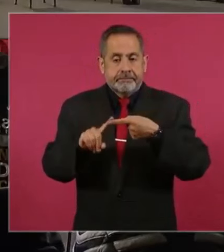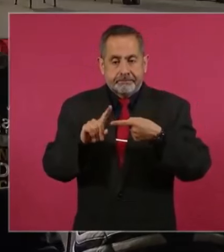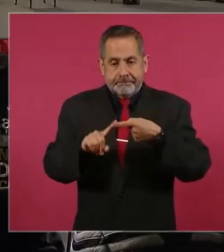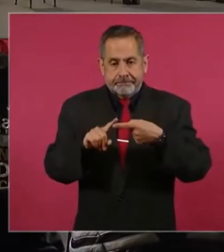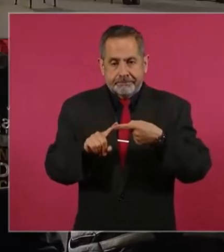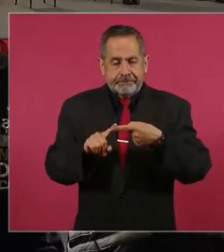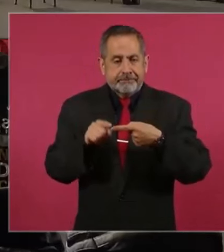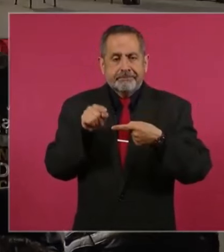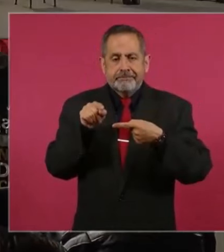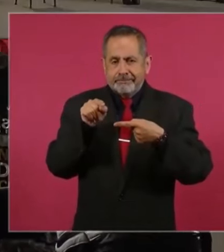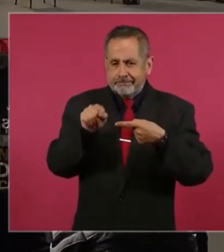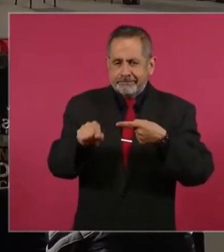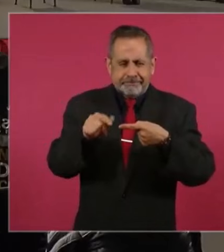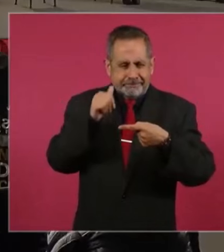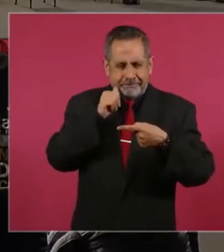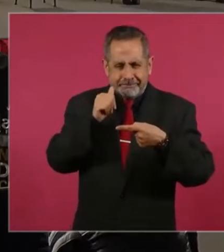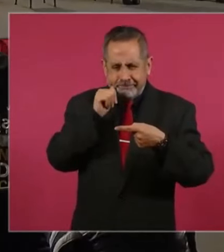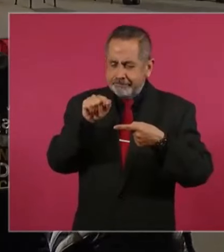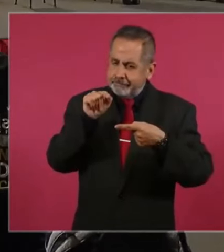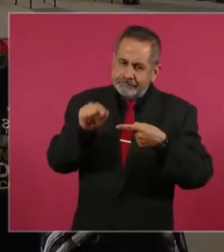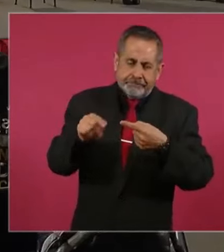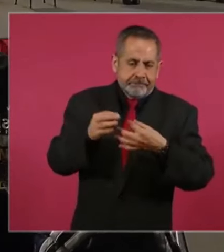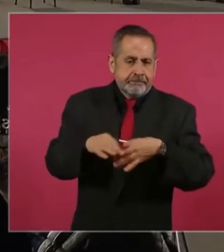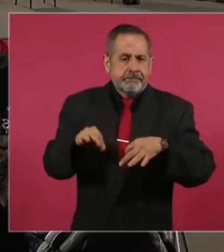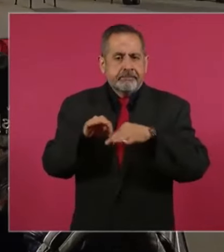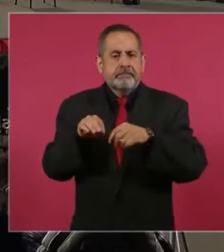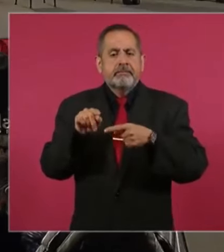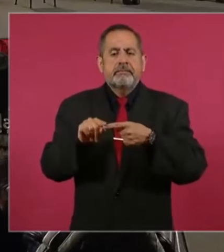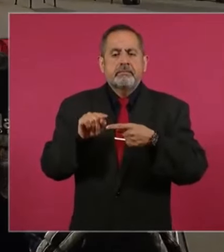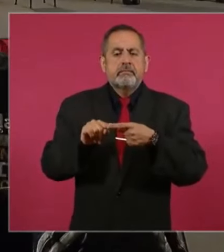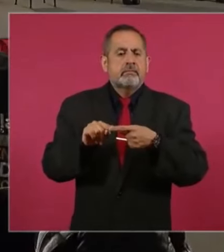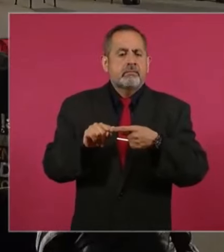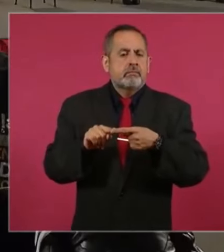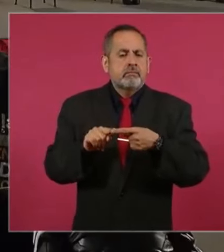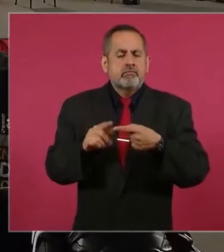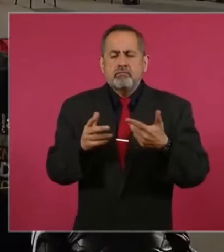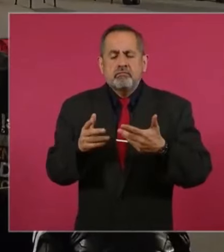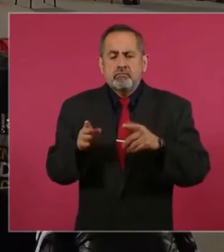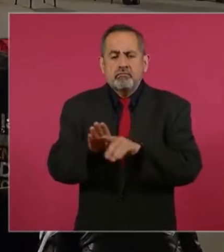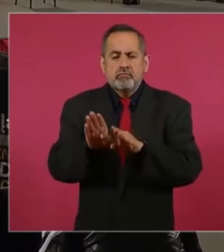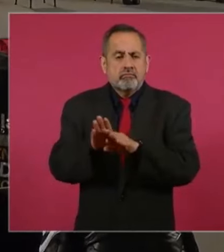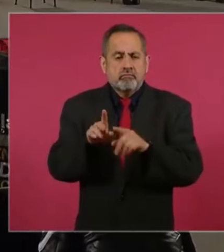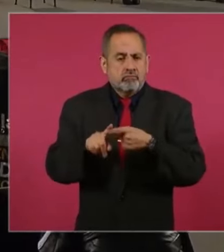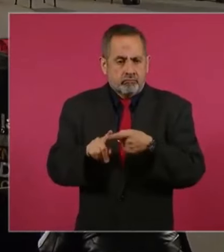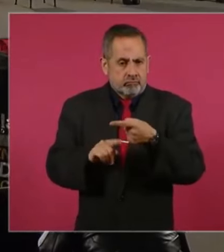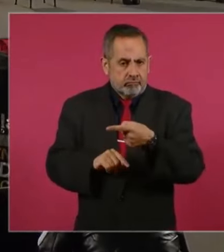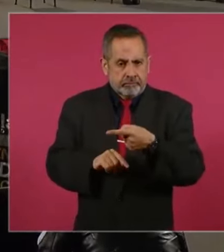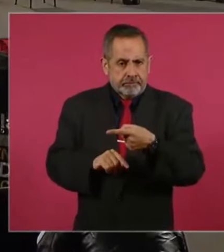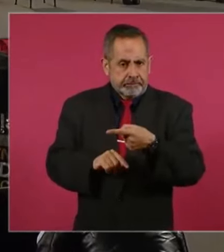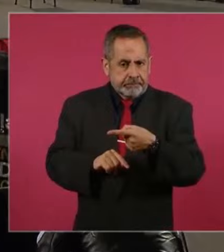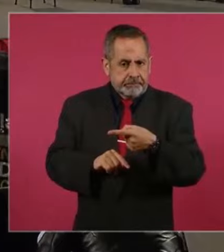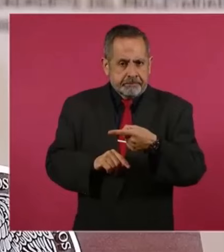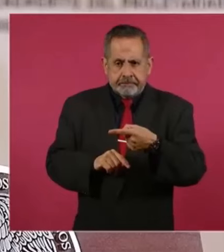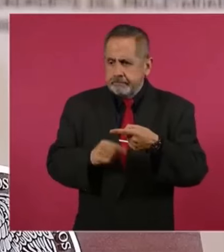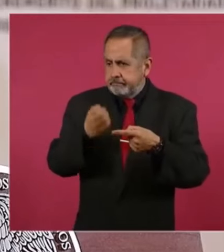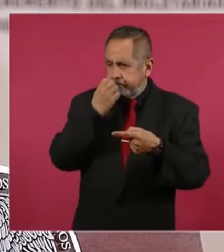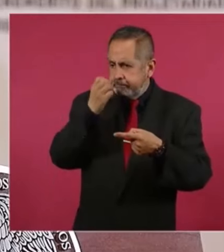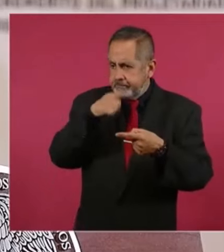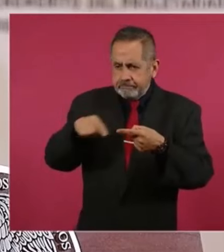incremento sin precedentes de la capacidad de absorción del sistema educativo.